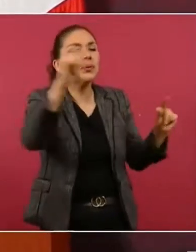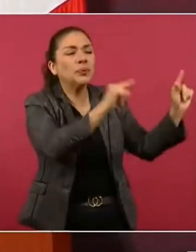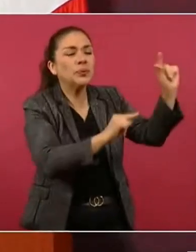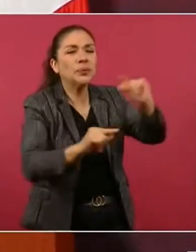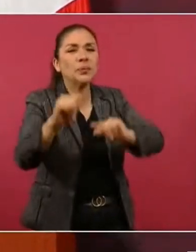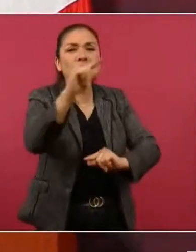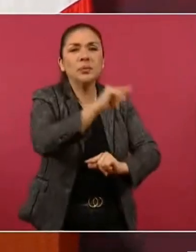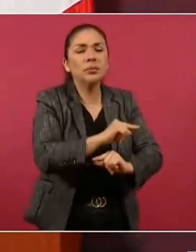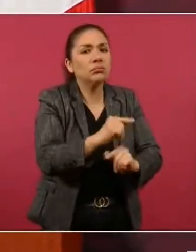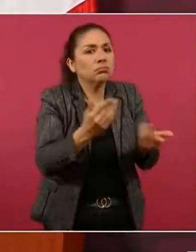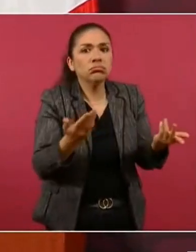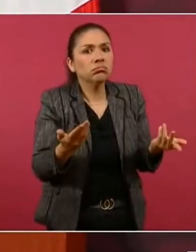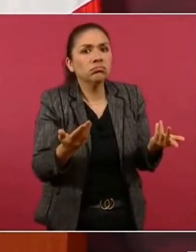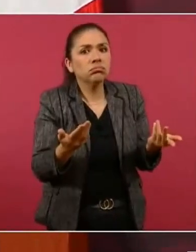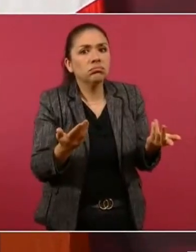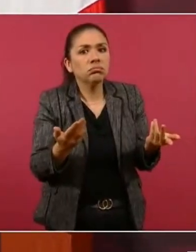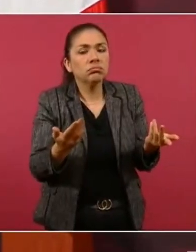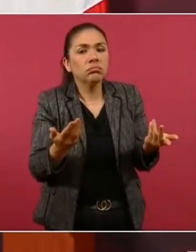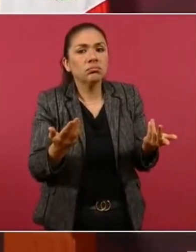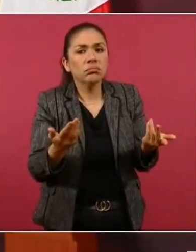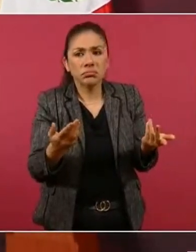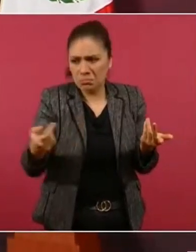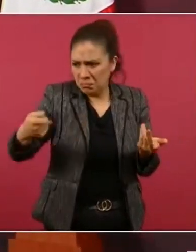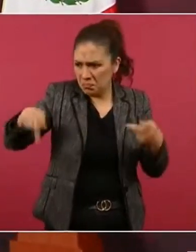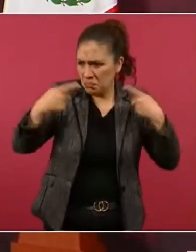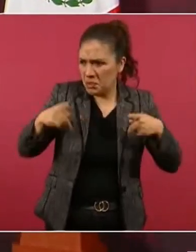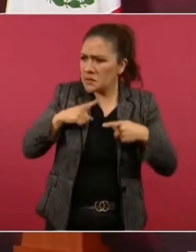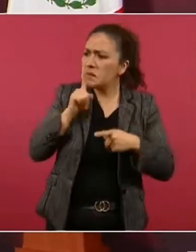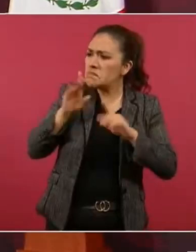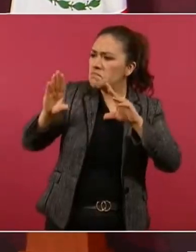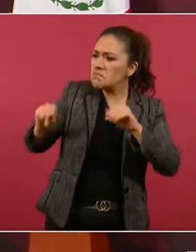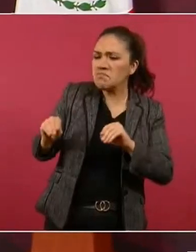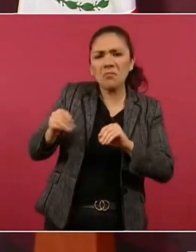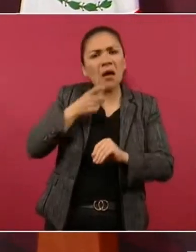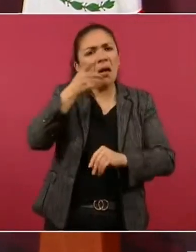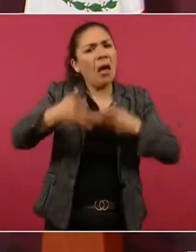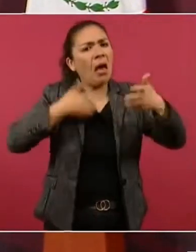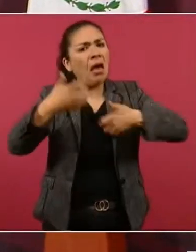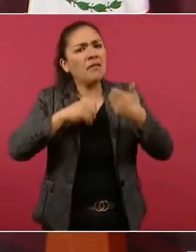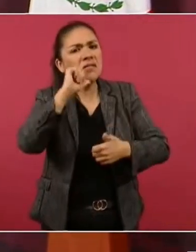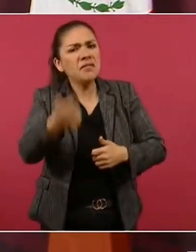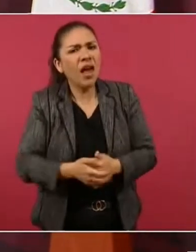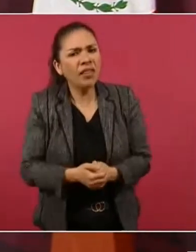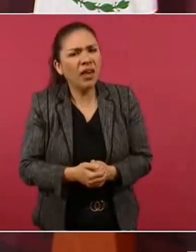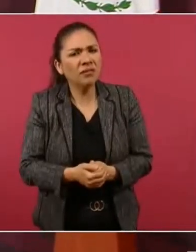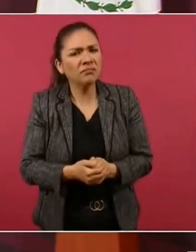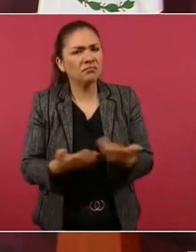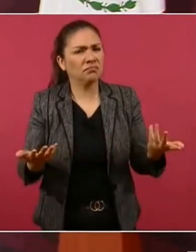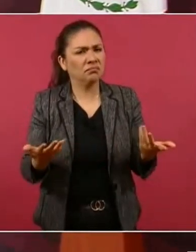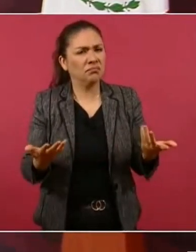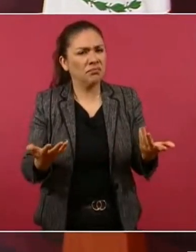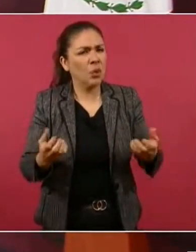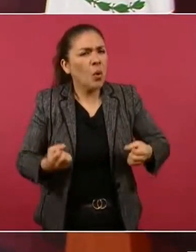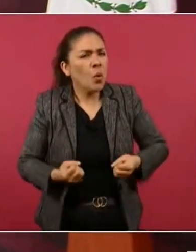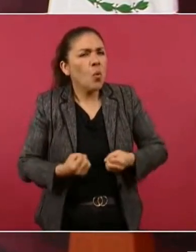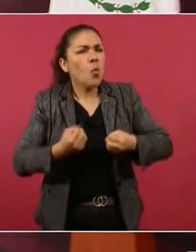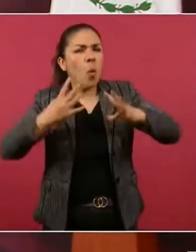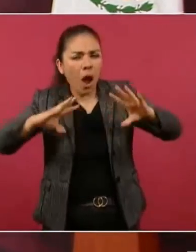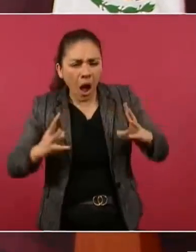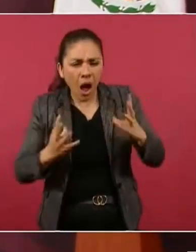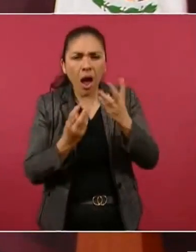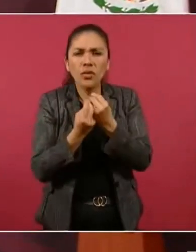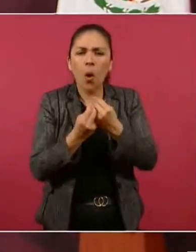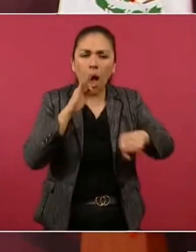las aves dónde estaban cuántos amparos se presentaron